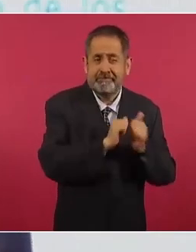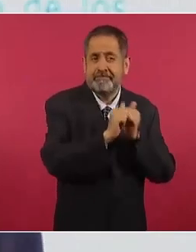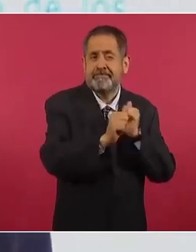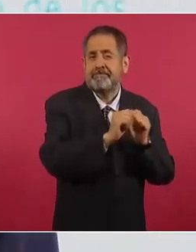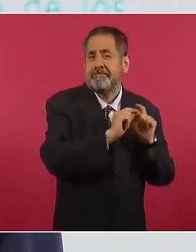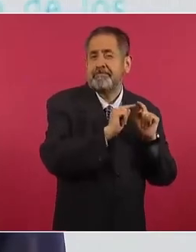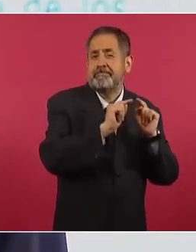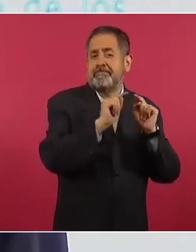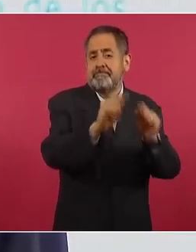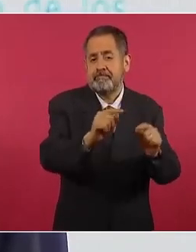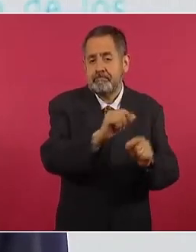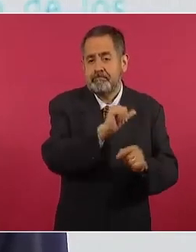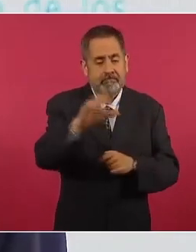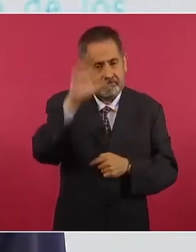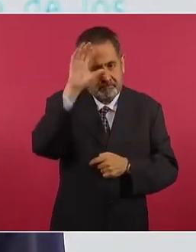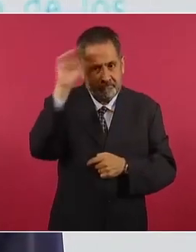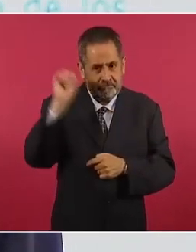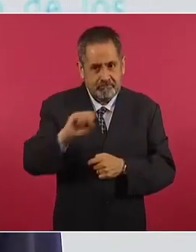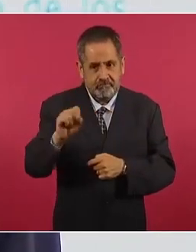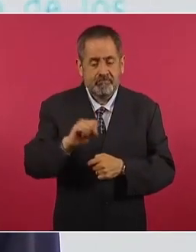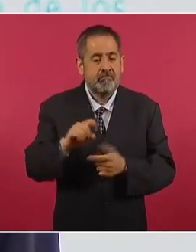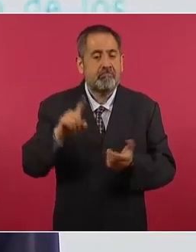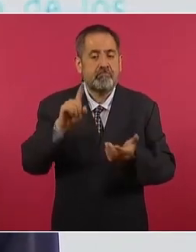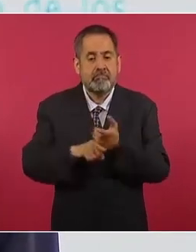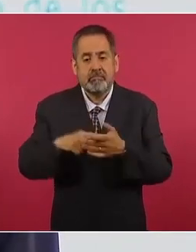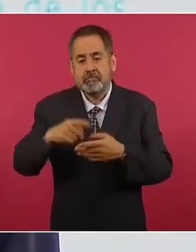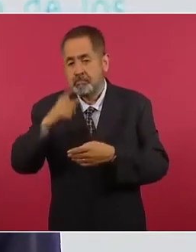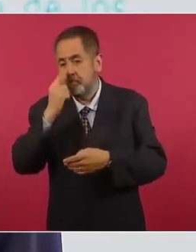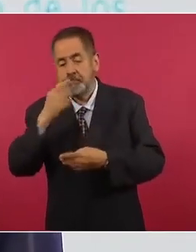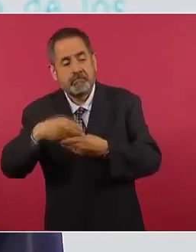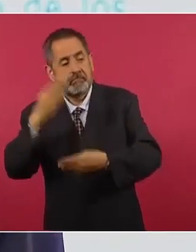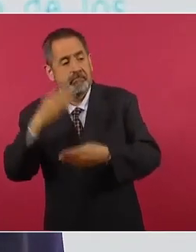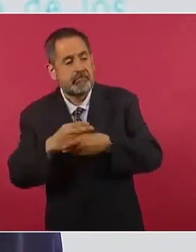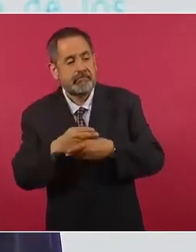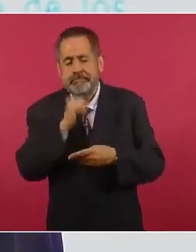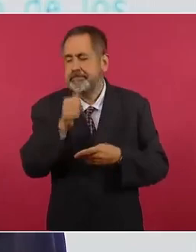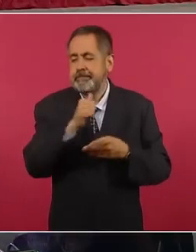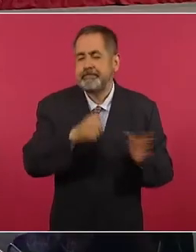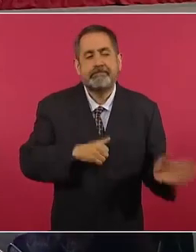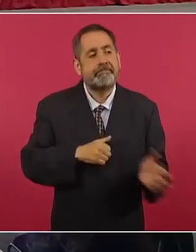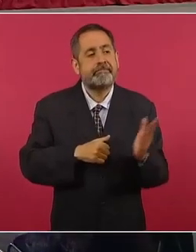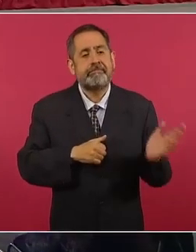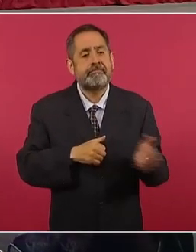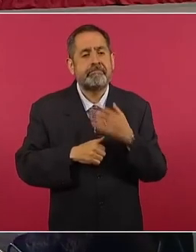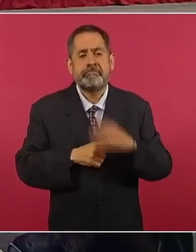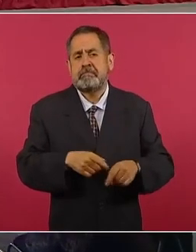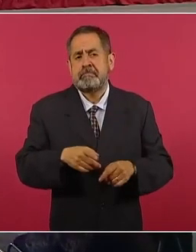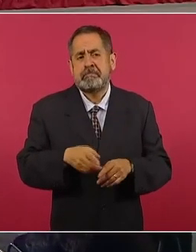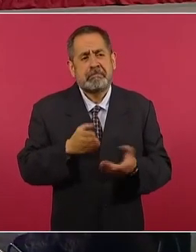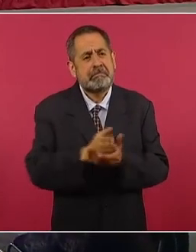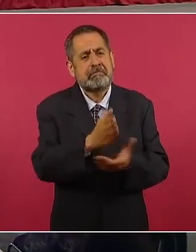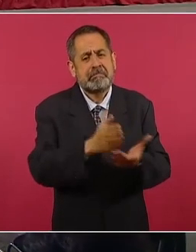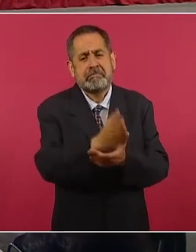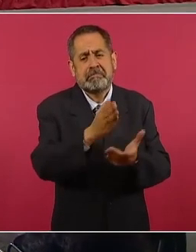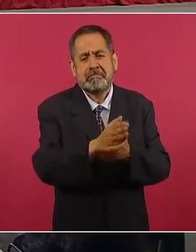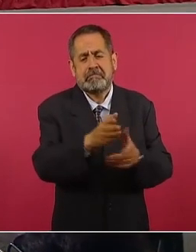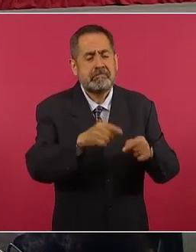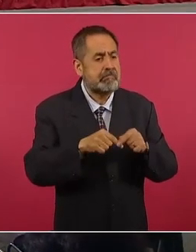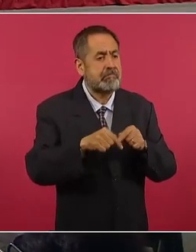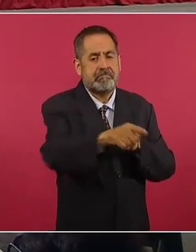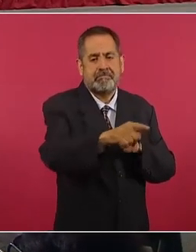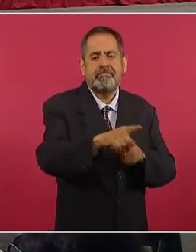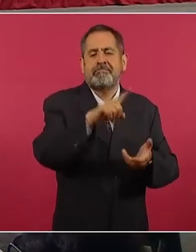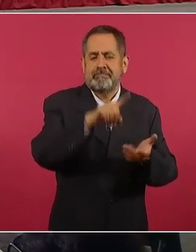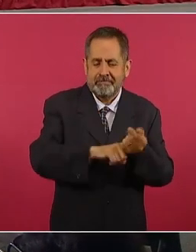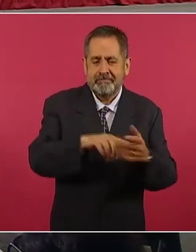Morelos, librando todos los retenes establecidos por policías y por el grupo delictivo, donde se